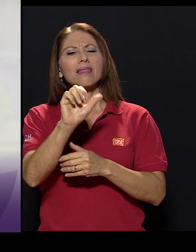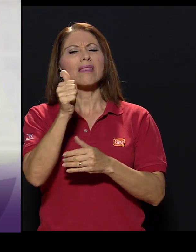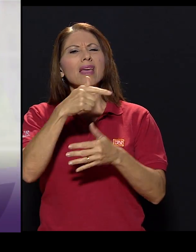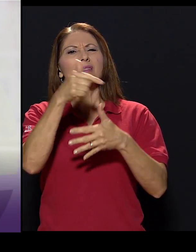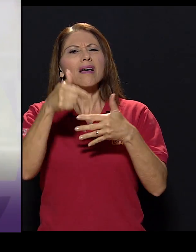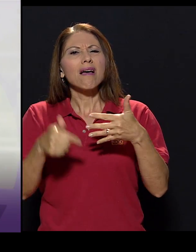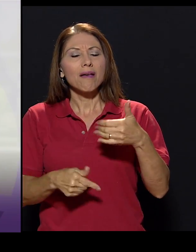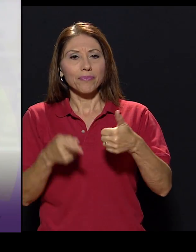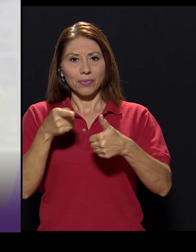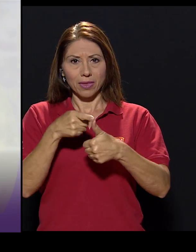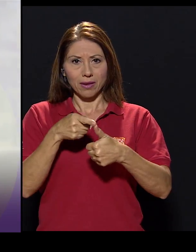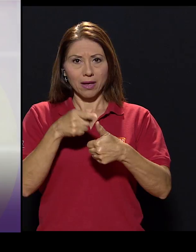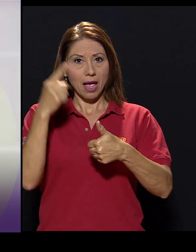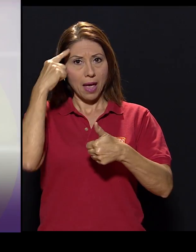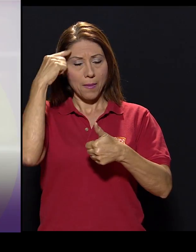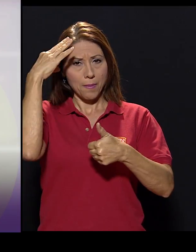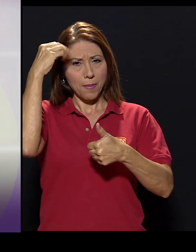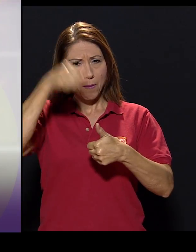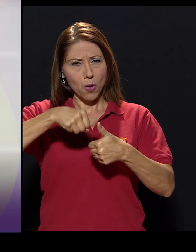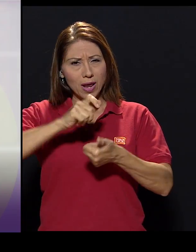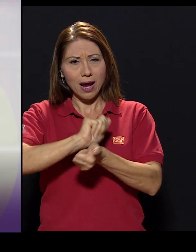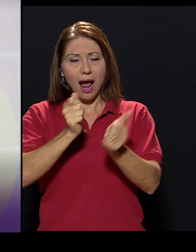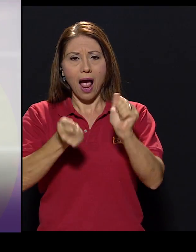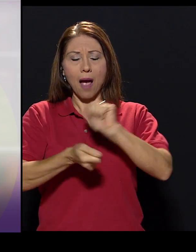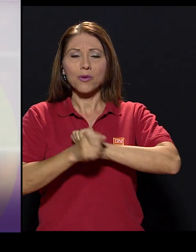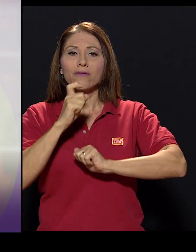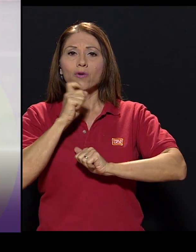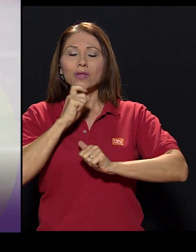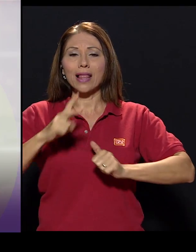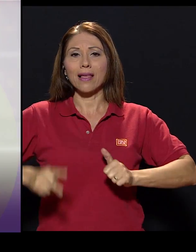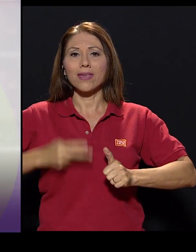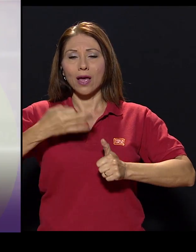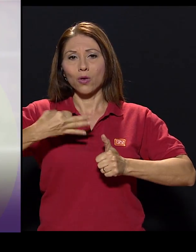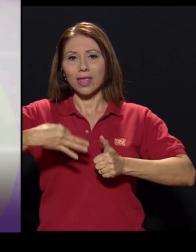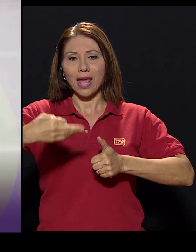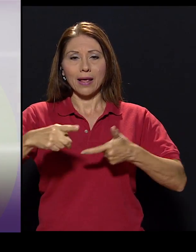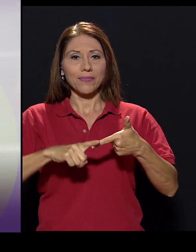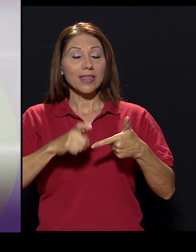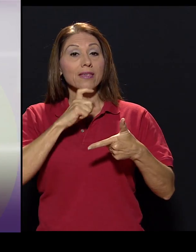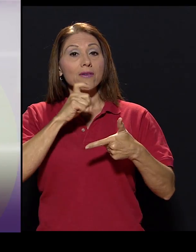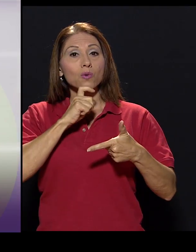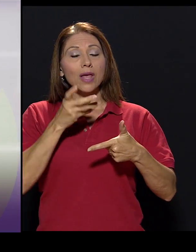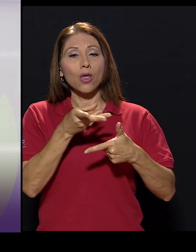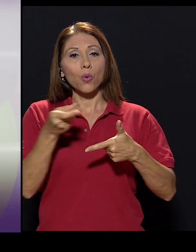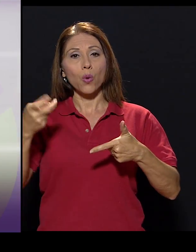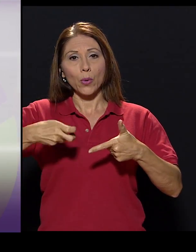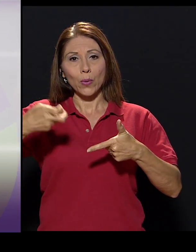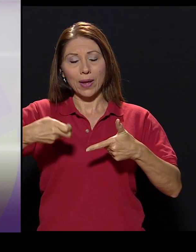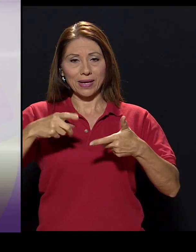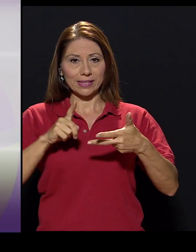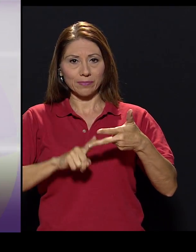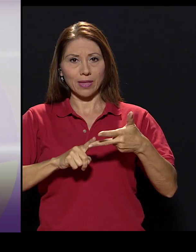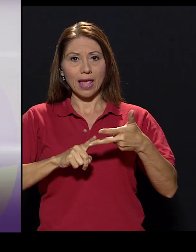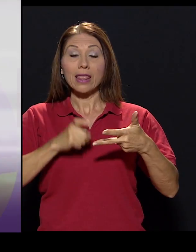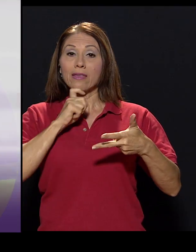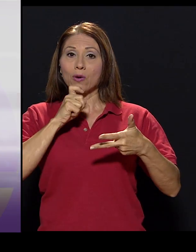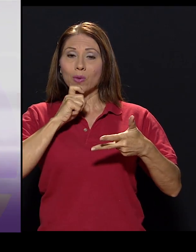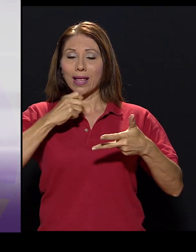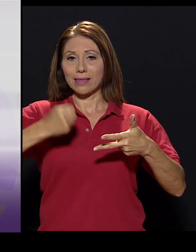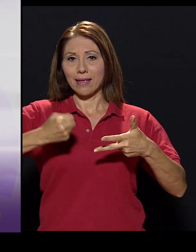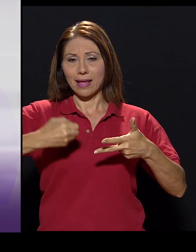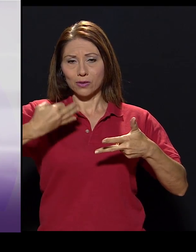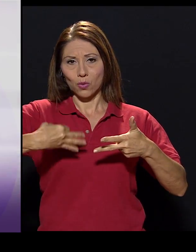Alzheimer, estos signos son Cambios en la memoria que dificulten la vida cotidiana Dificultad para resolver problemas